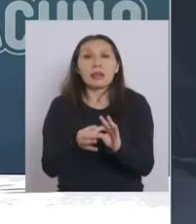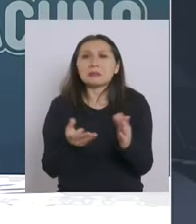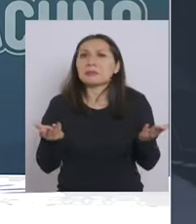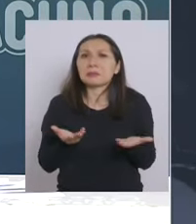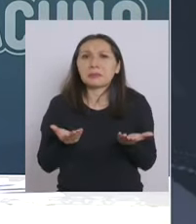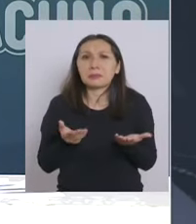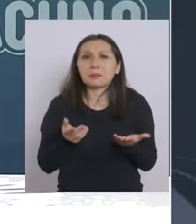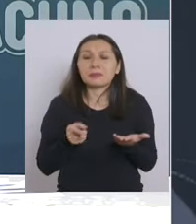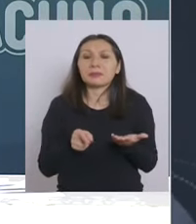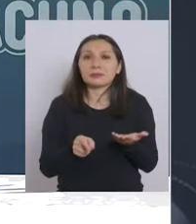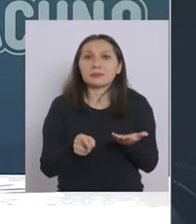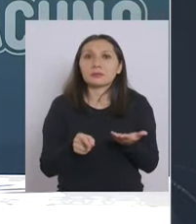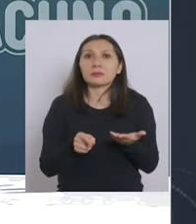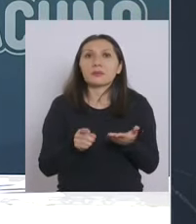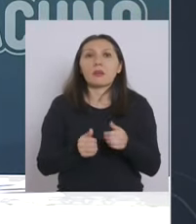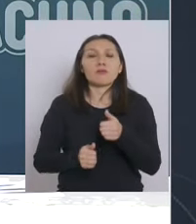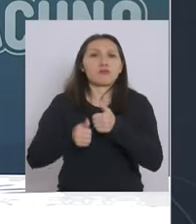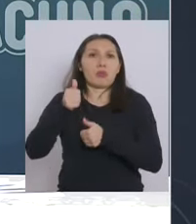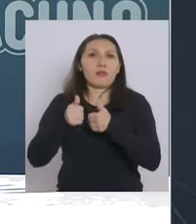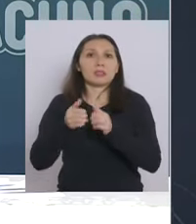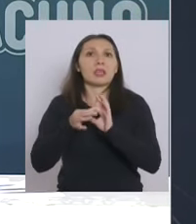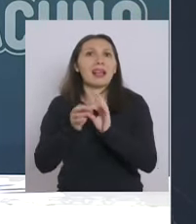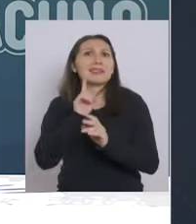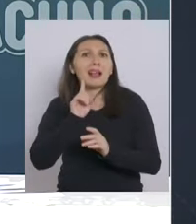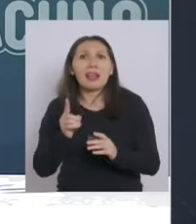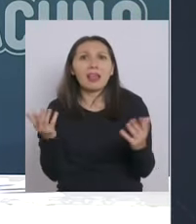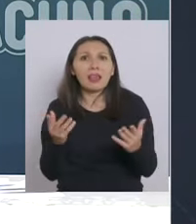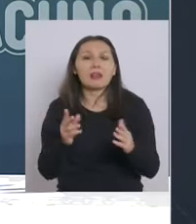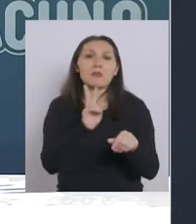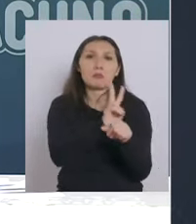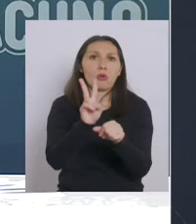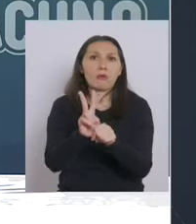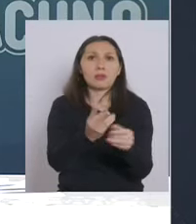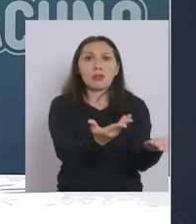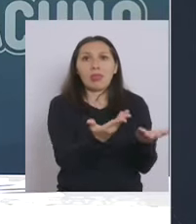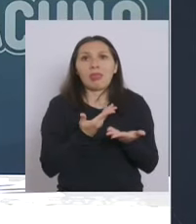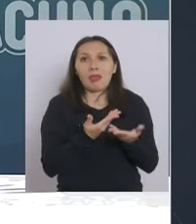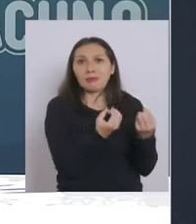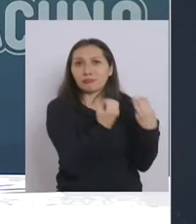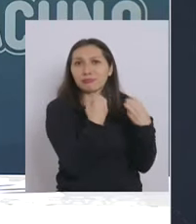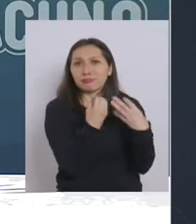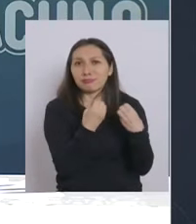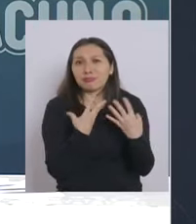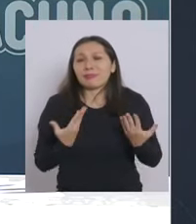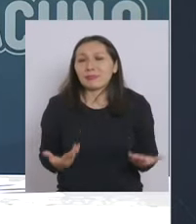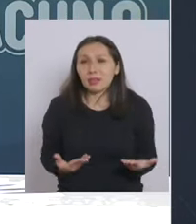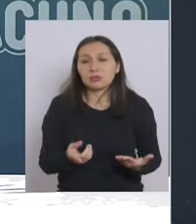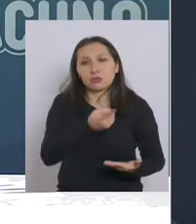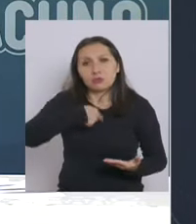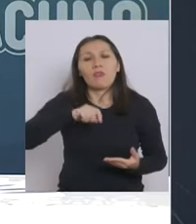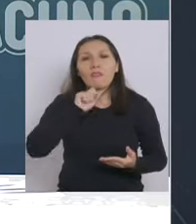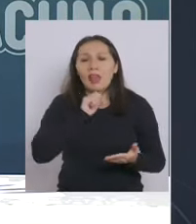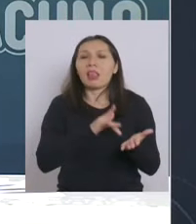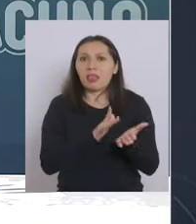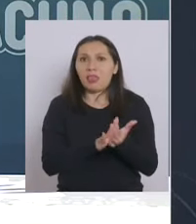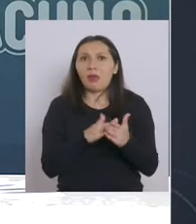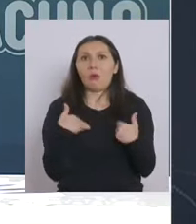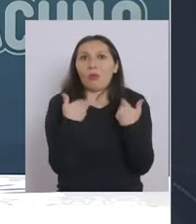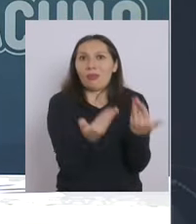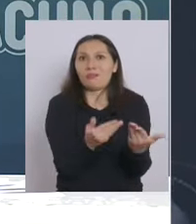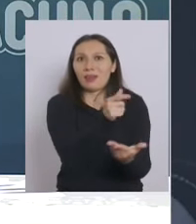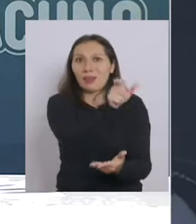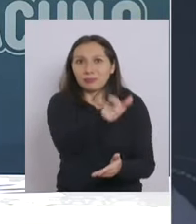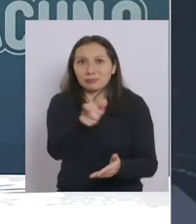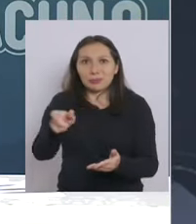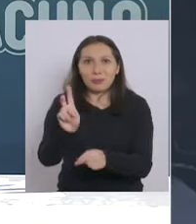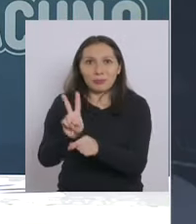que llegaron a ser profesionales gracias a los profesores y profesoras que nos educaron por lo tanto tenemos una deuda con ellos y